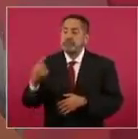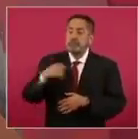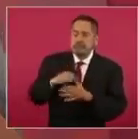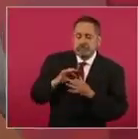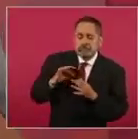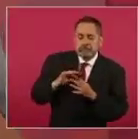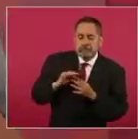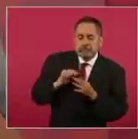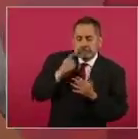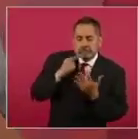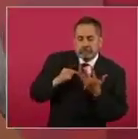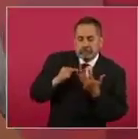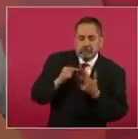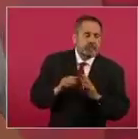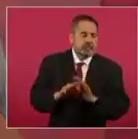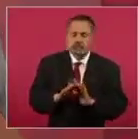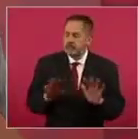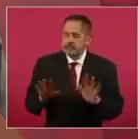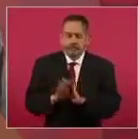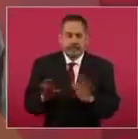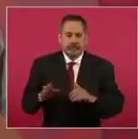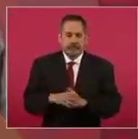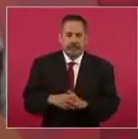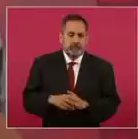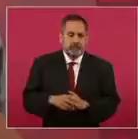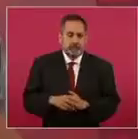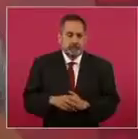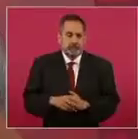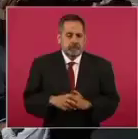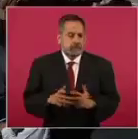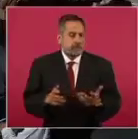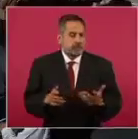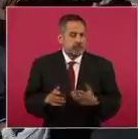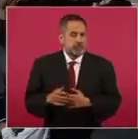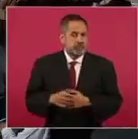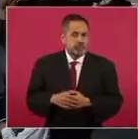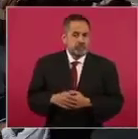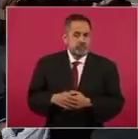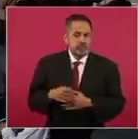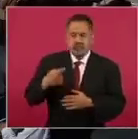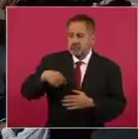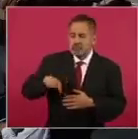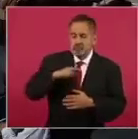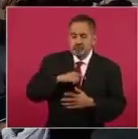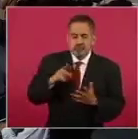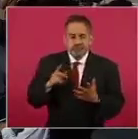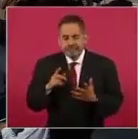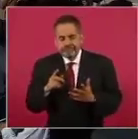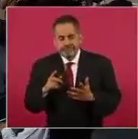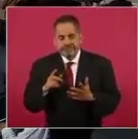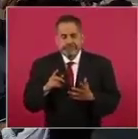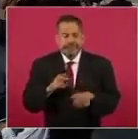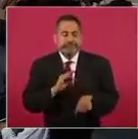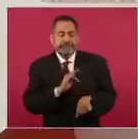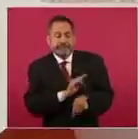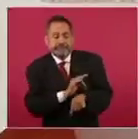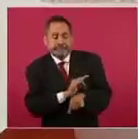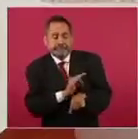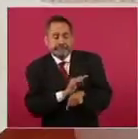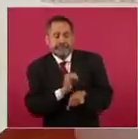decir que no hagamos algo para proteger